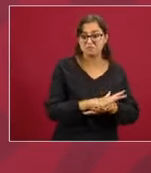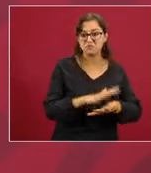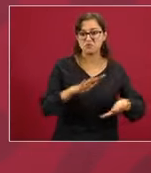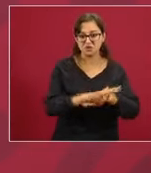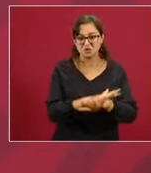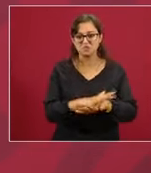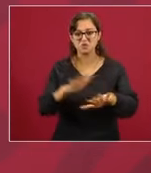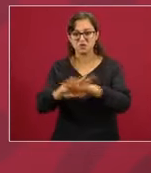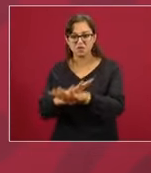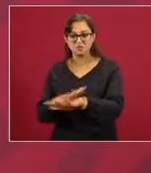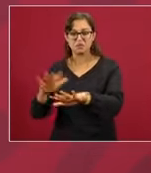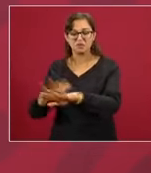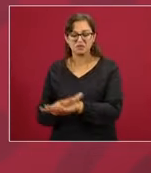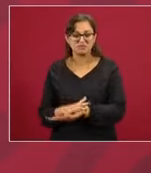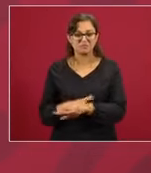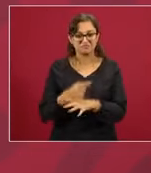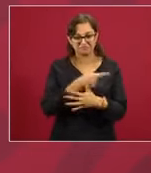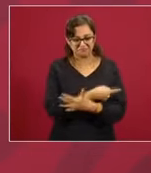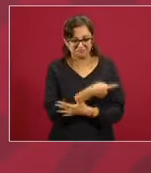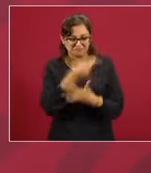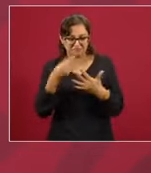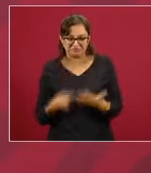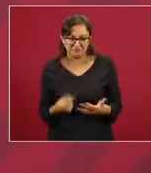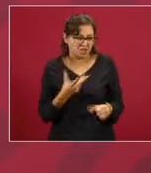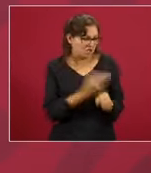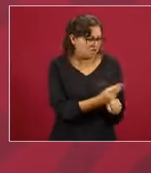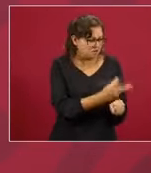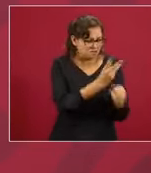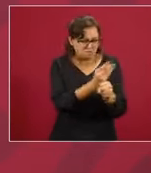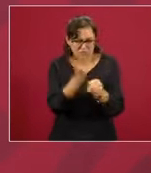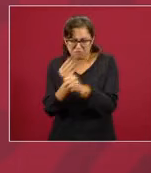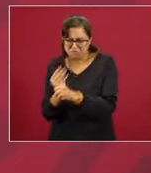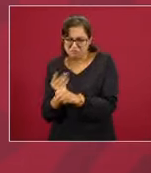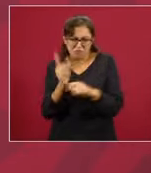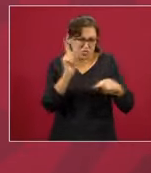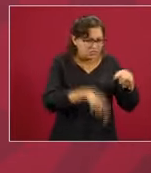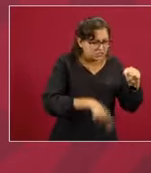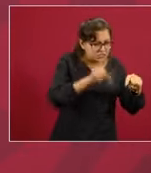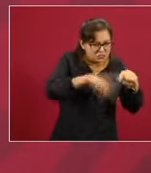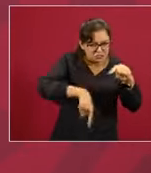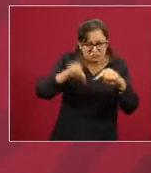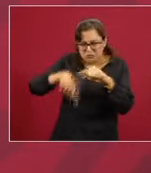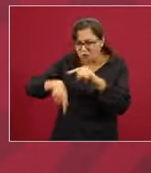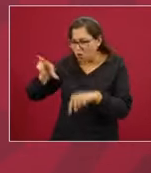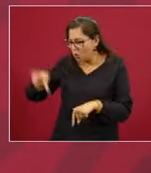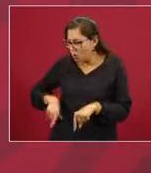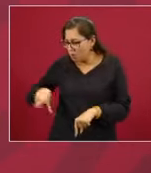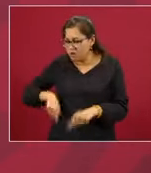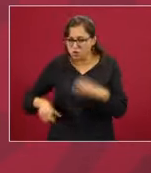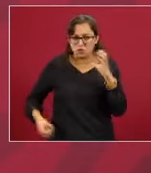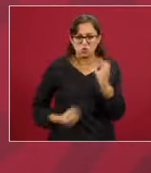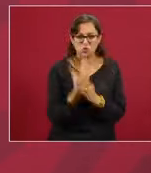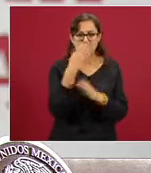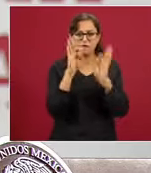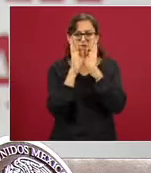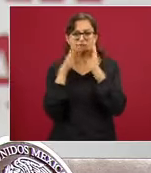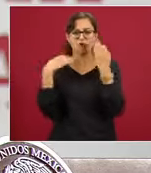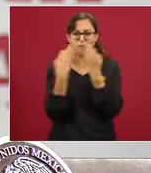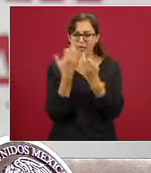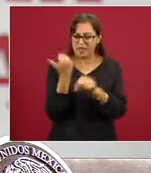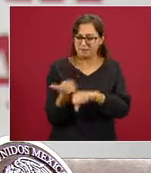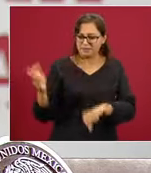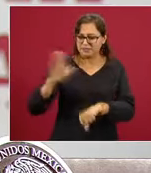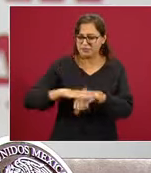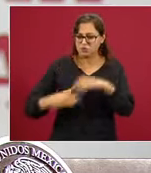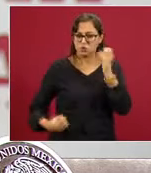estructurales, una serie de medidas de ajuste en el diseño de los gobiernos, en el diseño de las administraciones públicas,